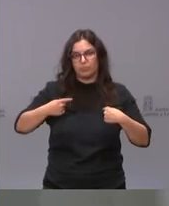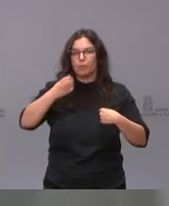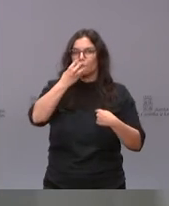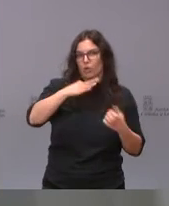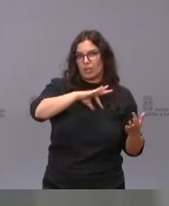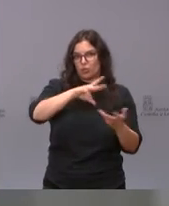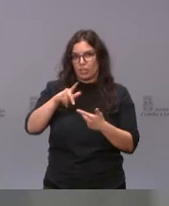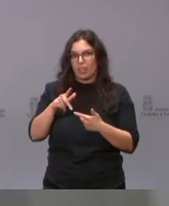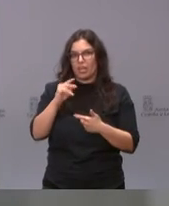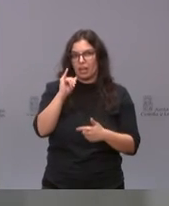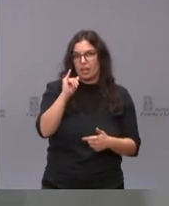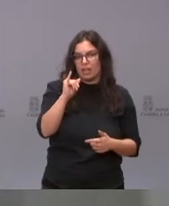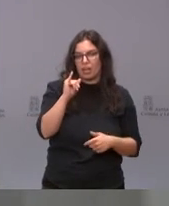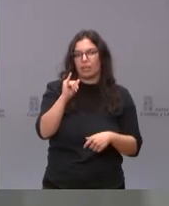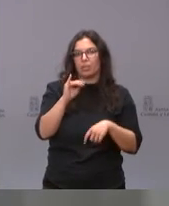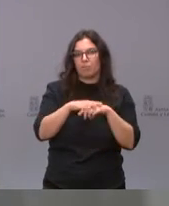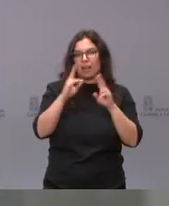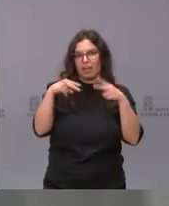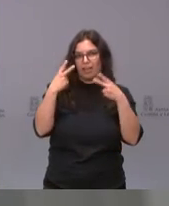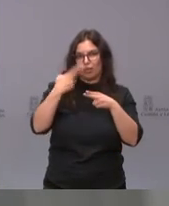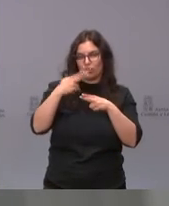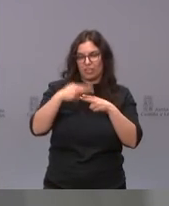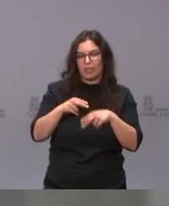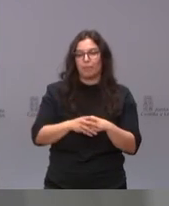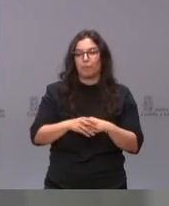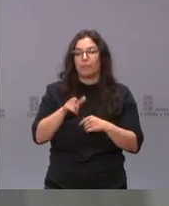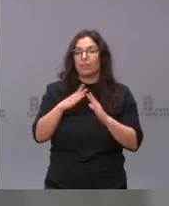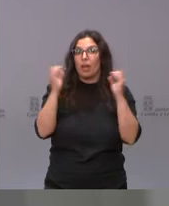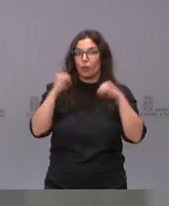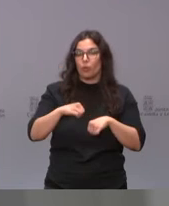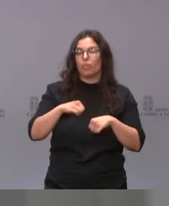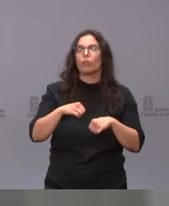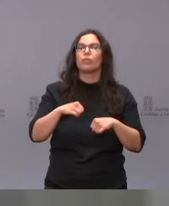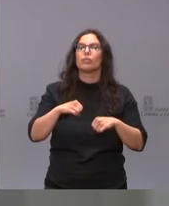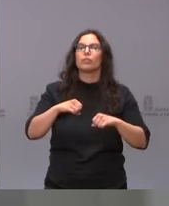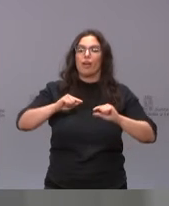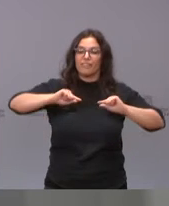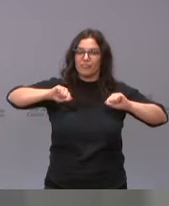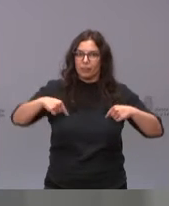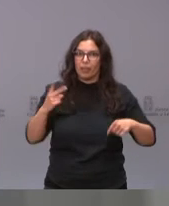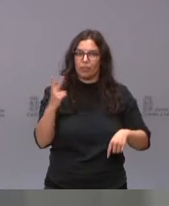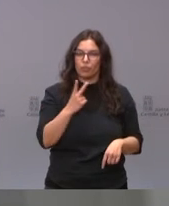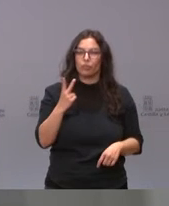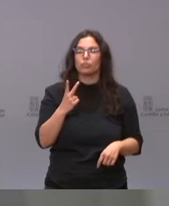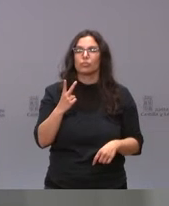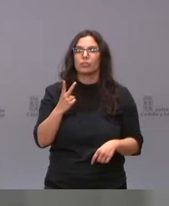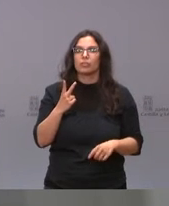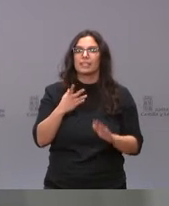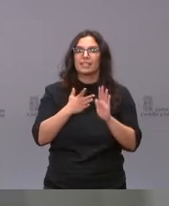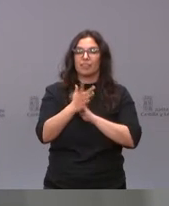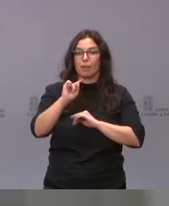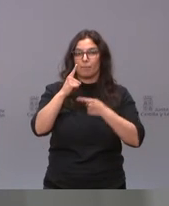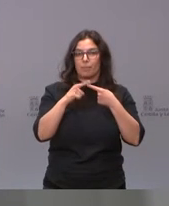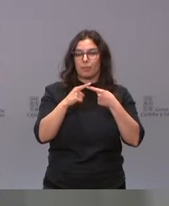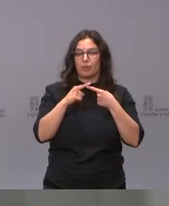noticias para la hostelería. Se trata de un acuerdo firmado para ambas partes que va a suponer, primero,